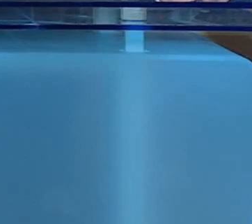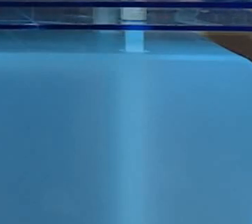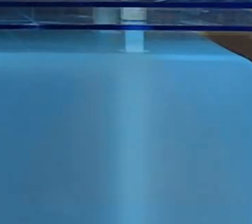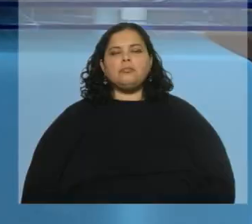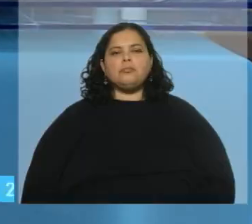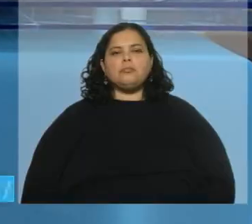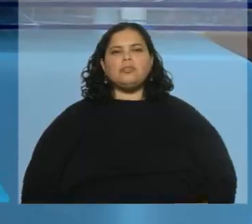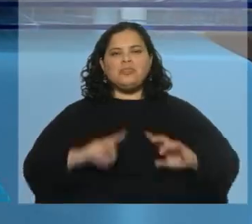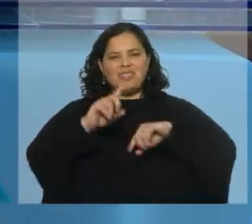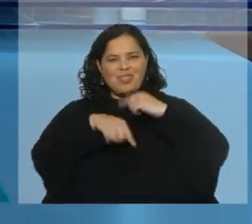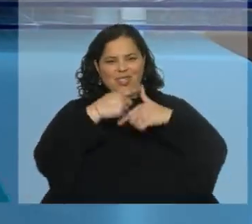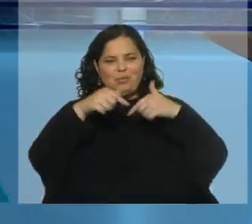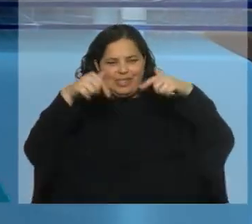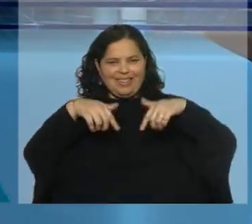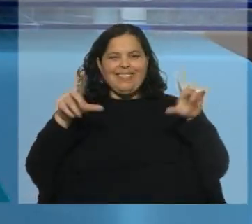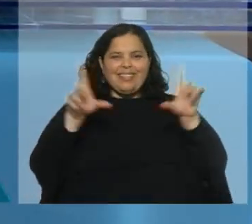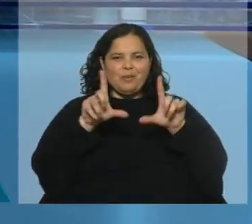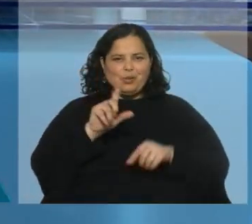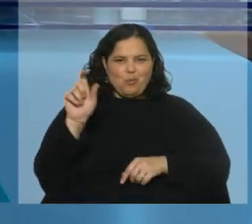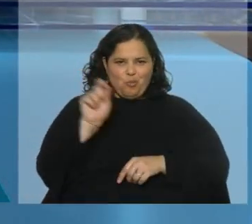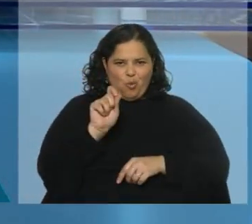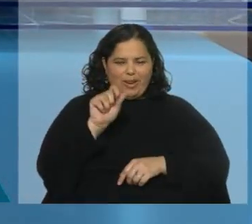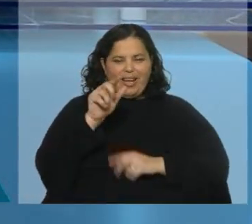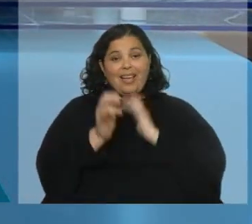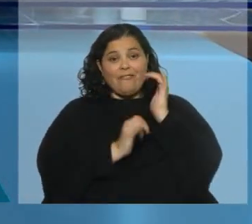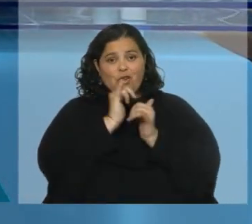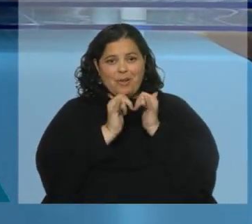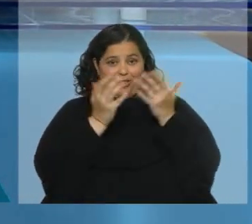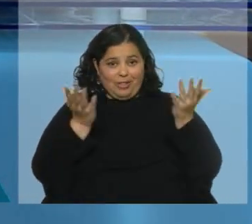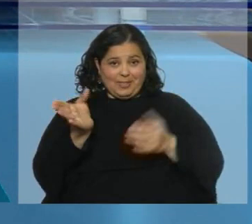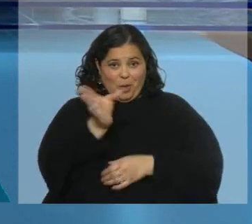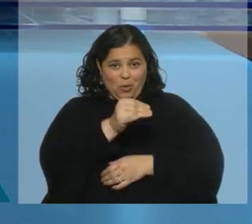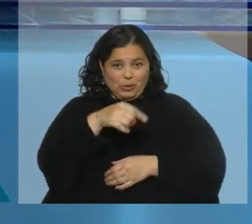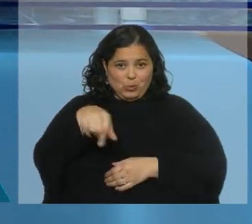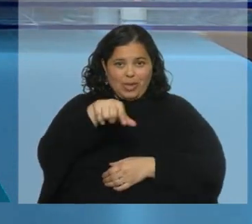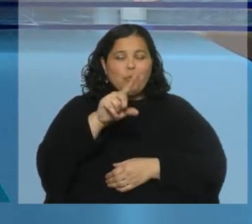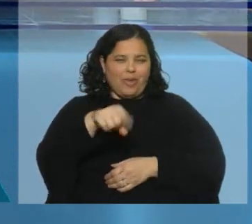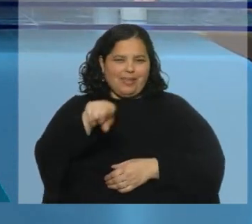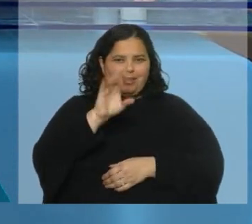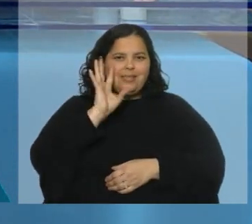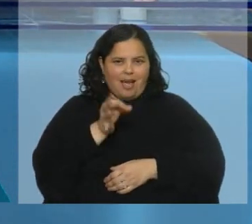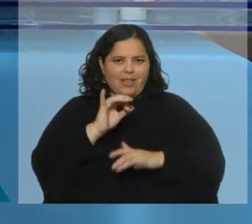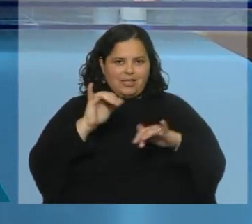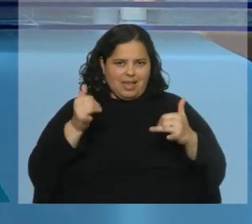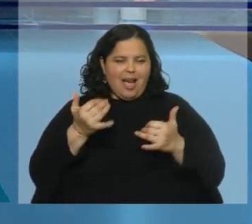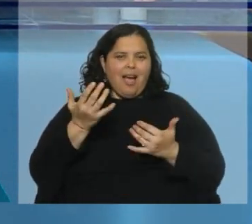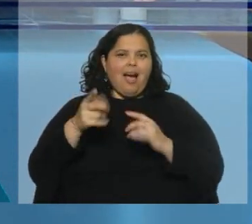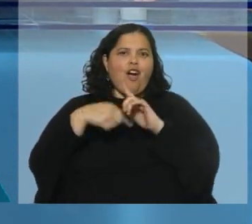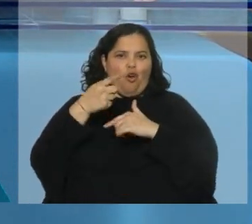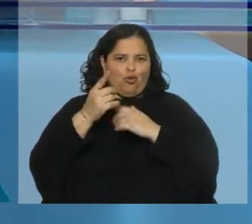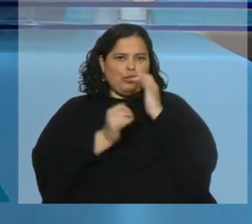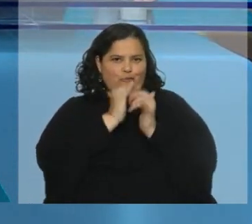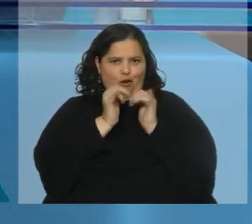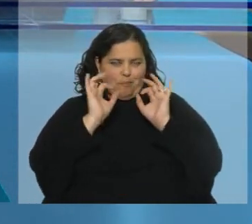Continuamos aquí en la televisión pública informándoles, usted seguramente ya lo sabe, lo debe haber recibido en otras ediciones